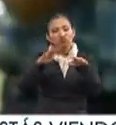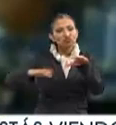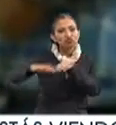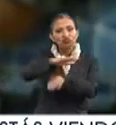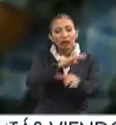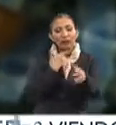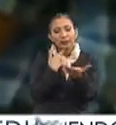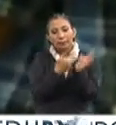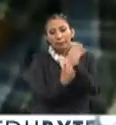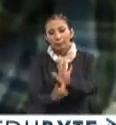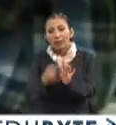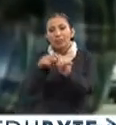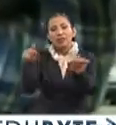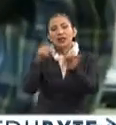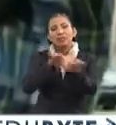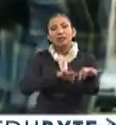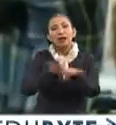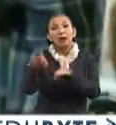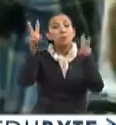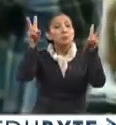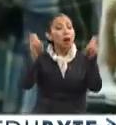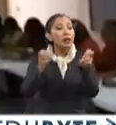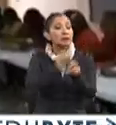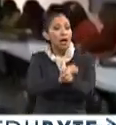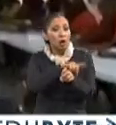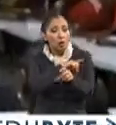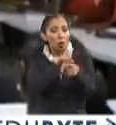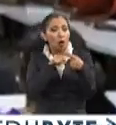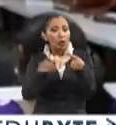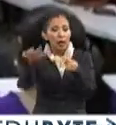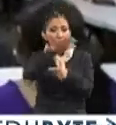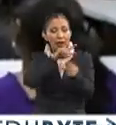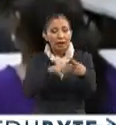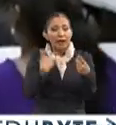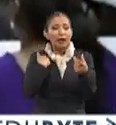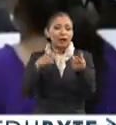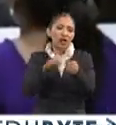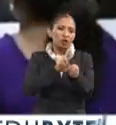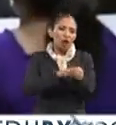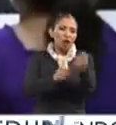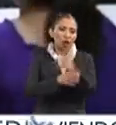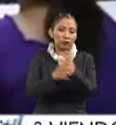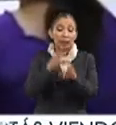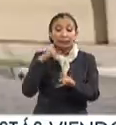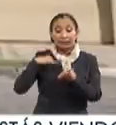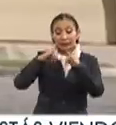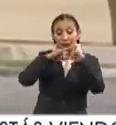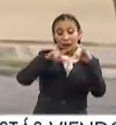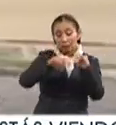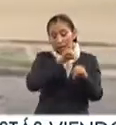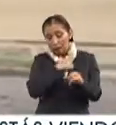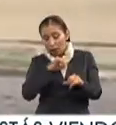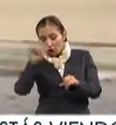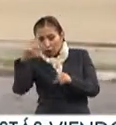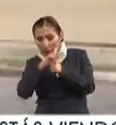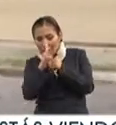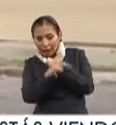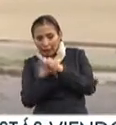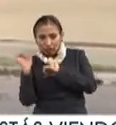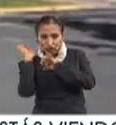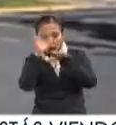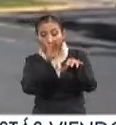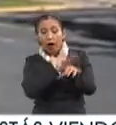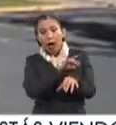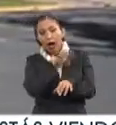en el que se presentaron diversos trabajos en materia de salud, medio ambiente y recursos naturales. Entre las instituciones extranjeras que